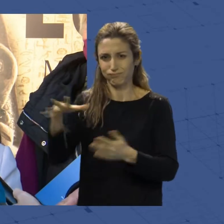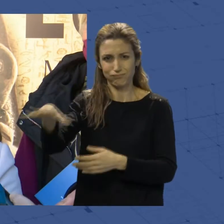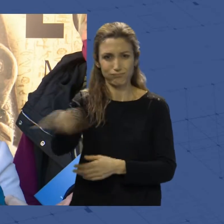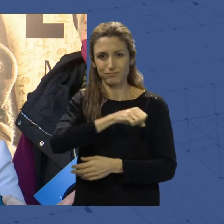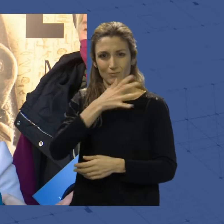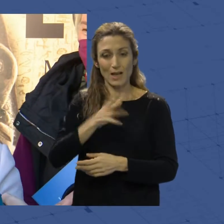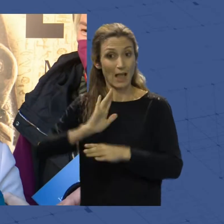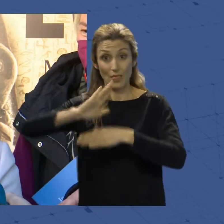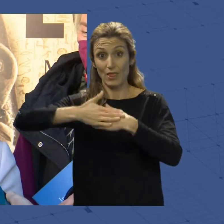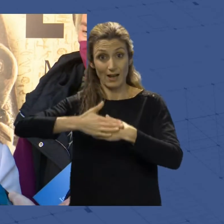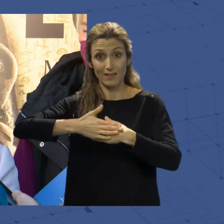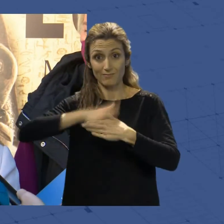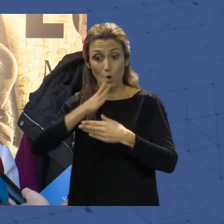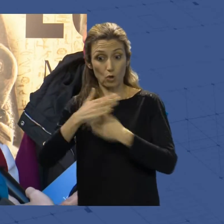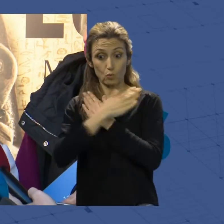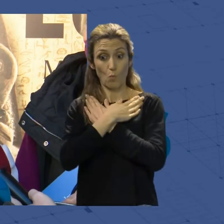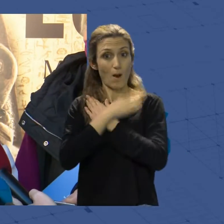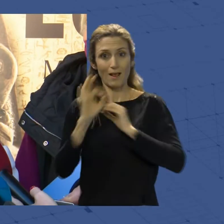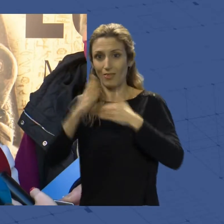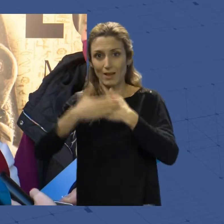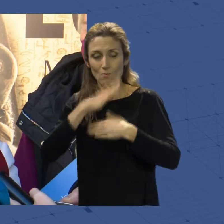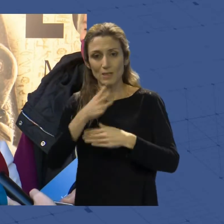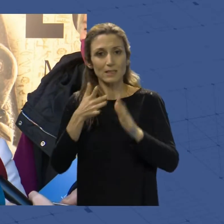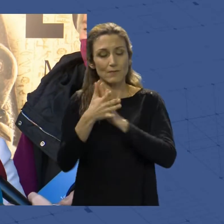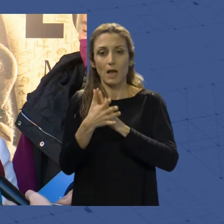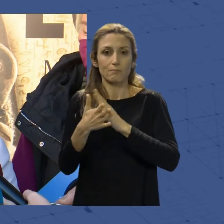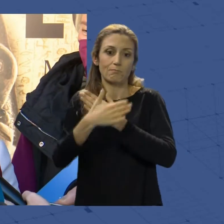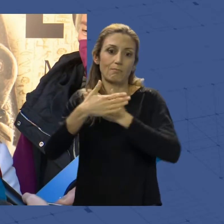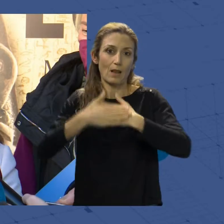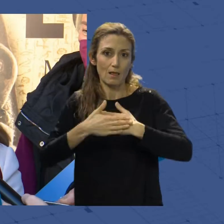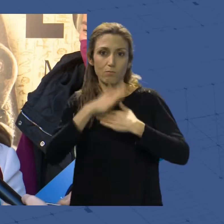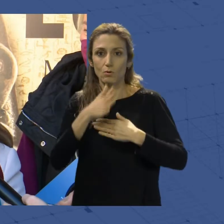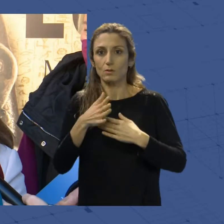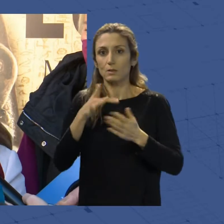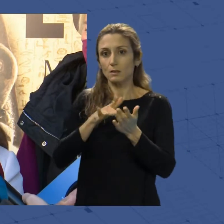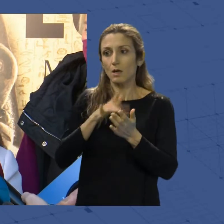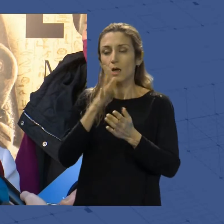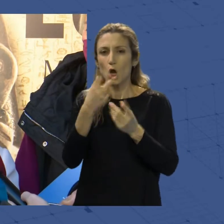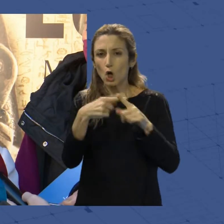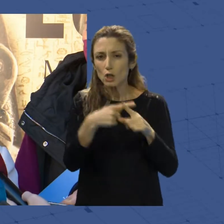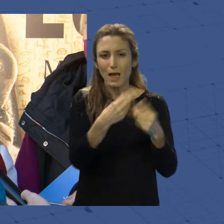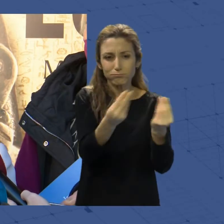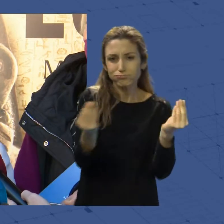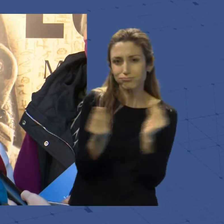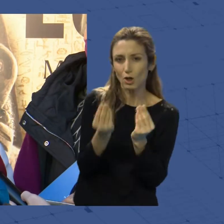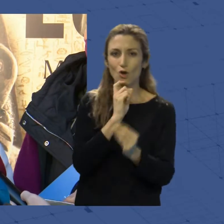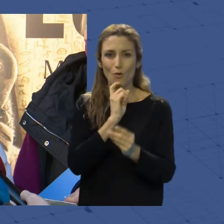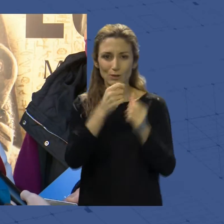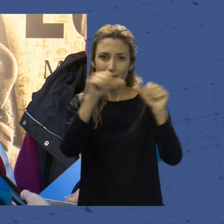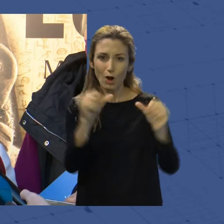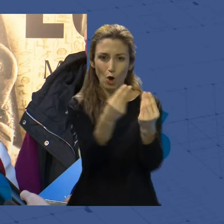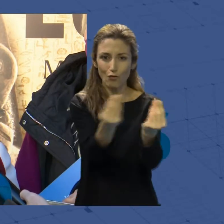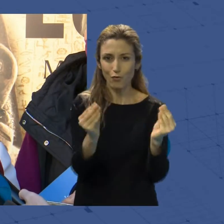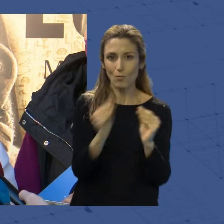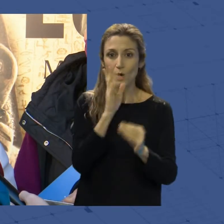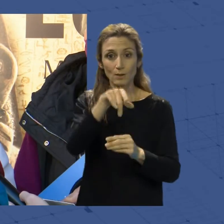cerrada, con lo que representa que esté cerrada, pues cómo estaban los objetos y cómo se ponía la antigüedad. Y luego, entre